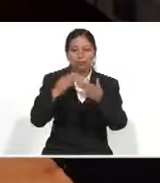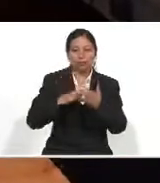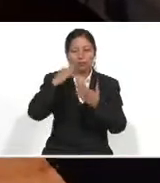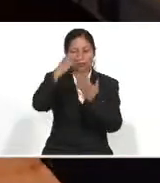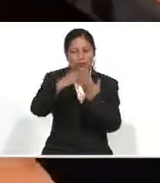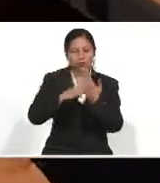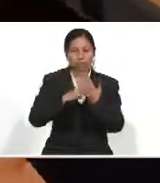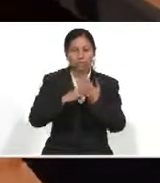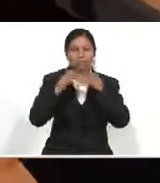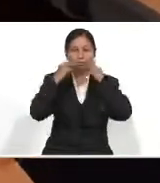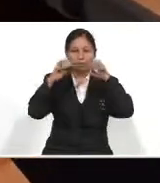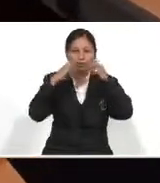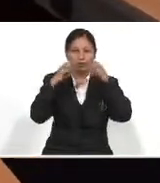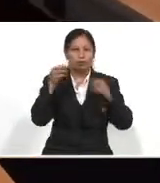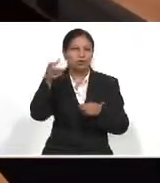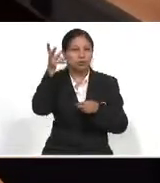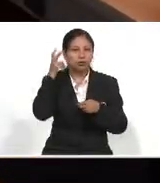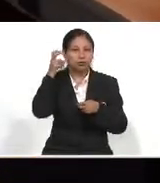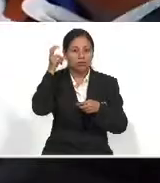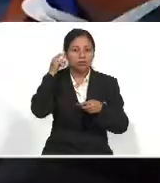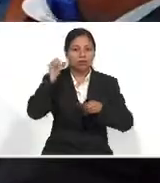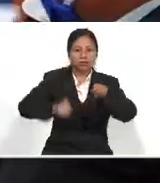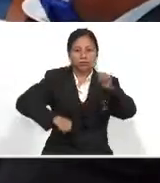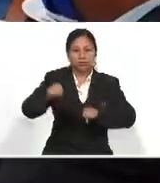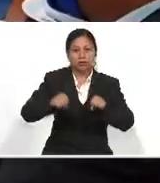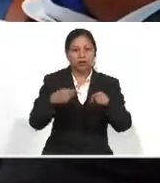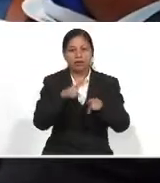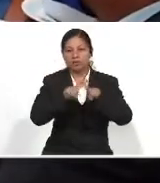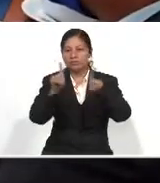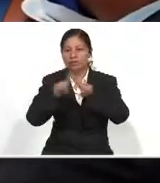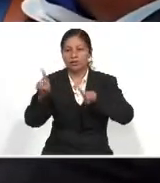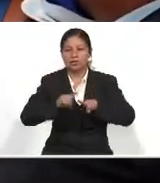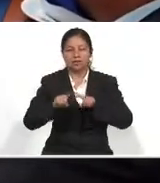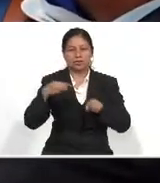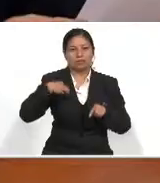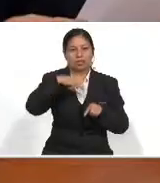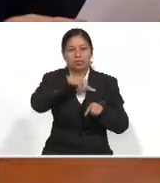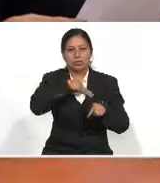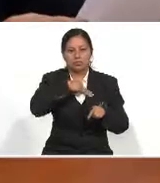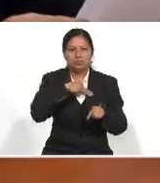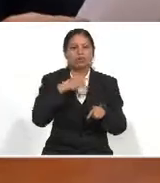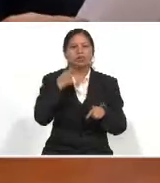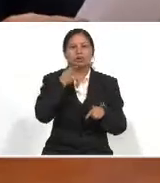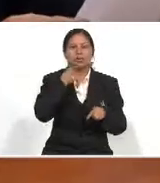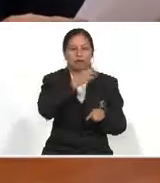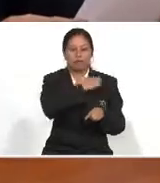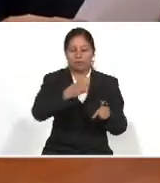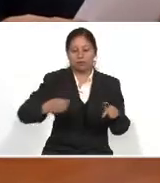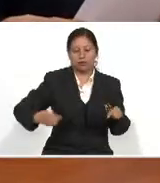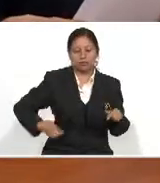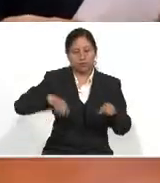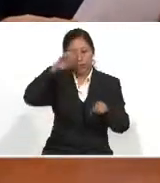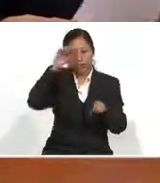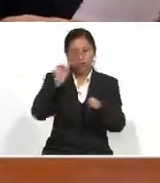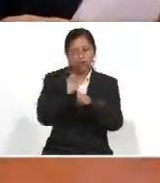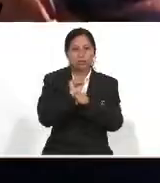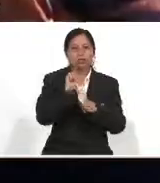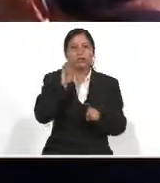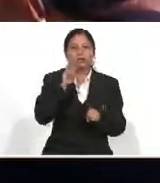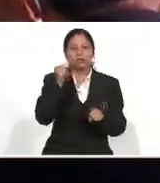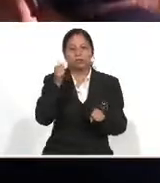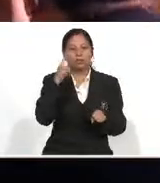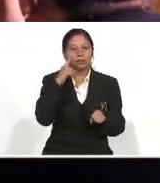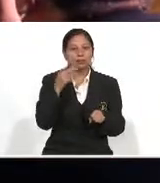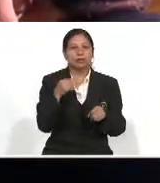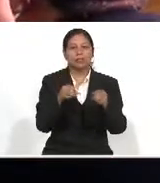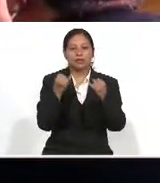las audiencias públicas, donde se escucharán en septiembre a los distintos ministerios y secretarías del Ejecutivo. El presidente de esta sala de trabajo, Duay Martínez, destacó